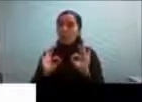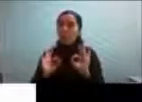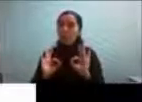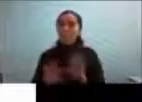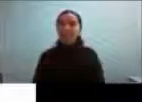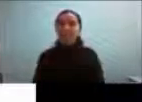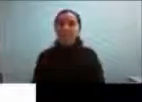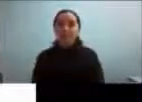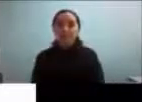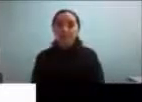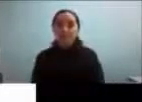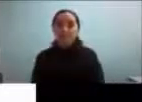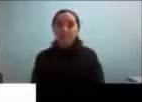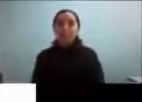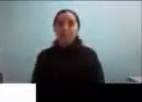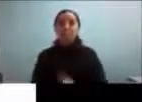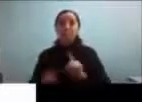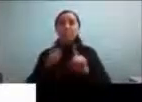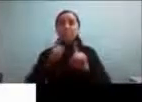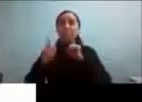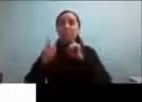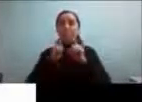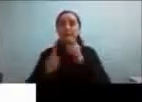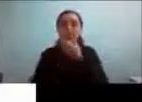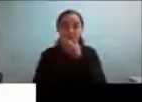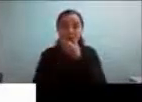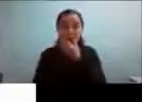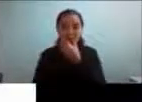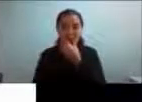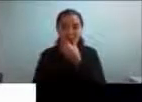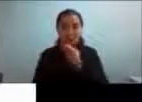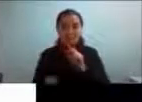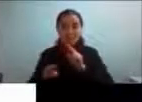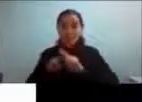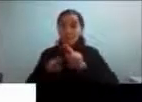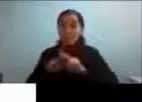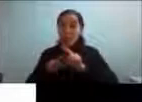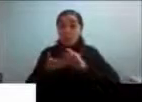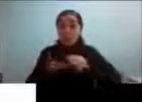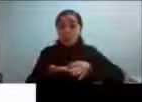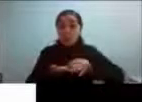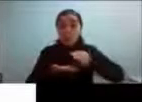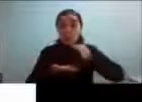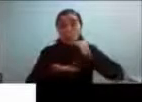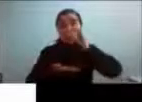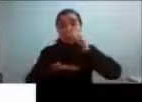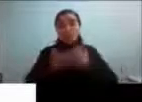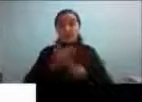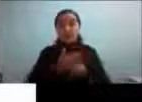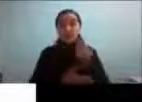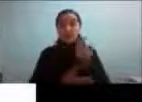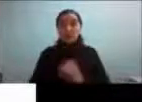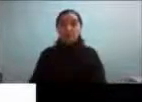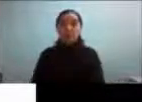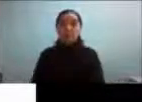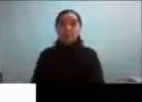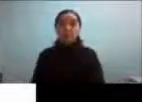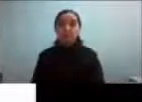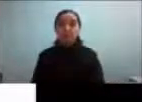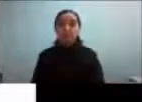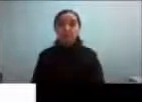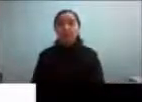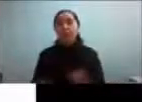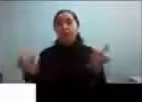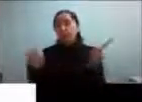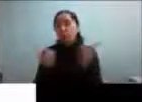la prueba básicamente era preparar un desayuno esto es un abreviado de lo que era realmente la instrucción pero dice